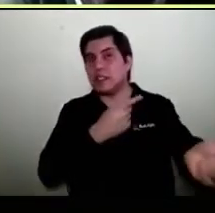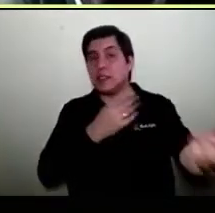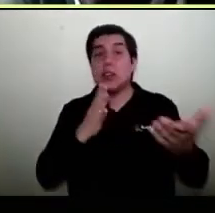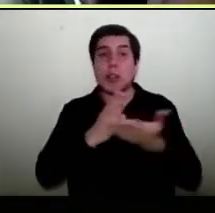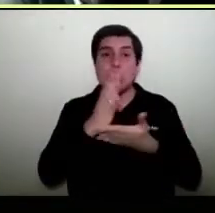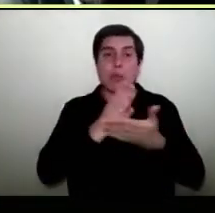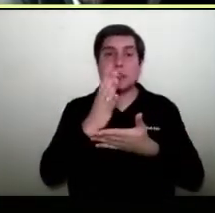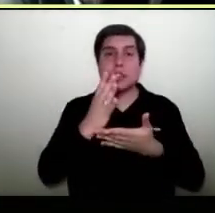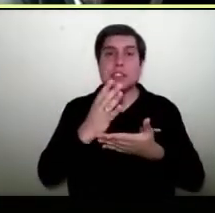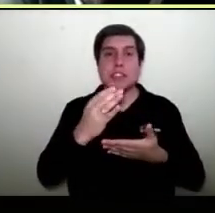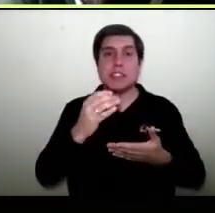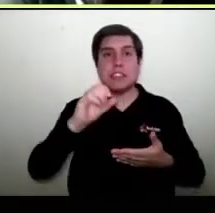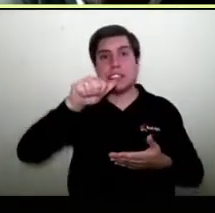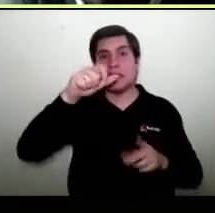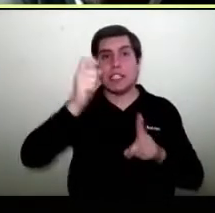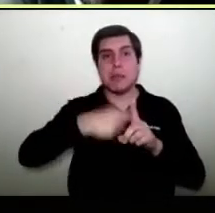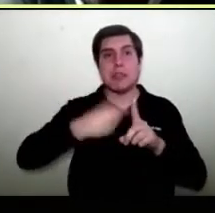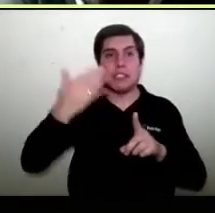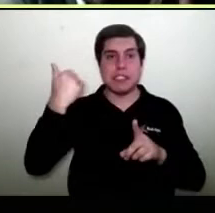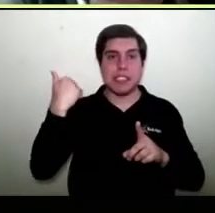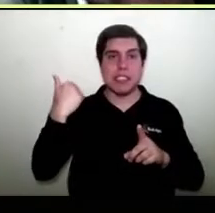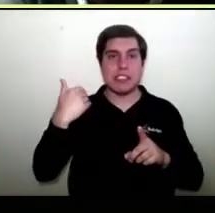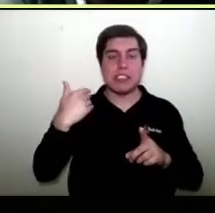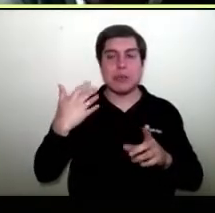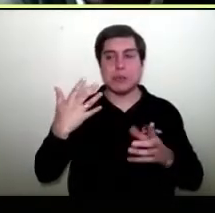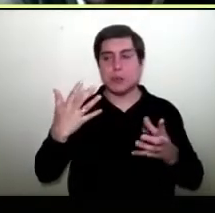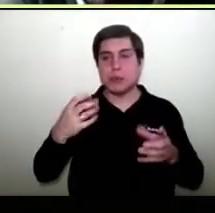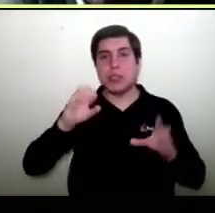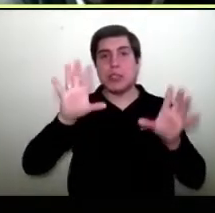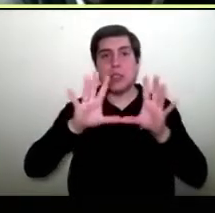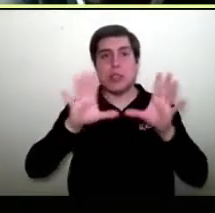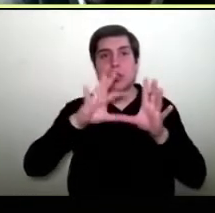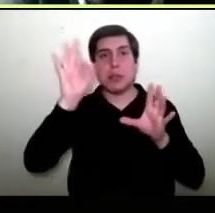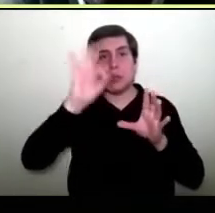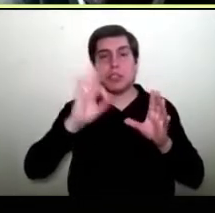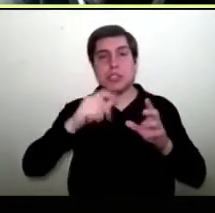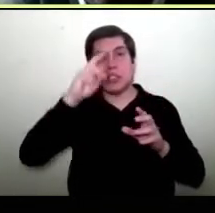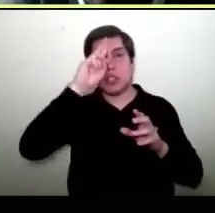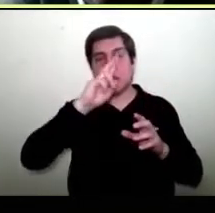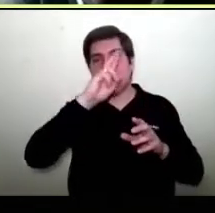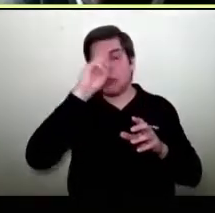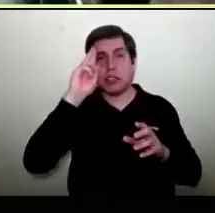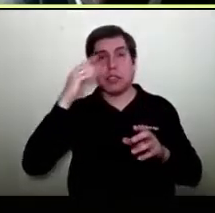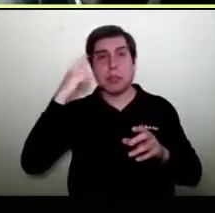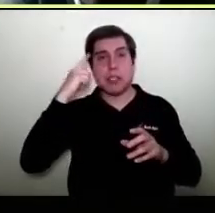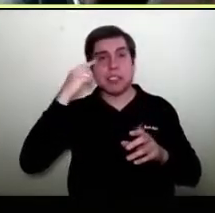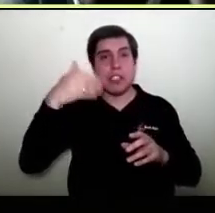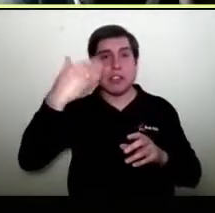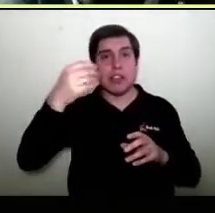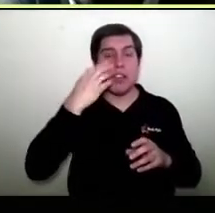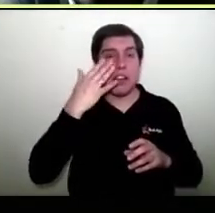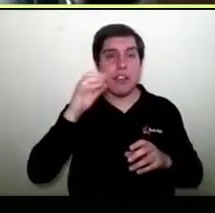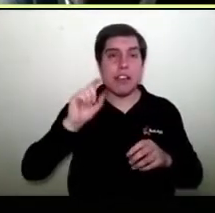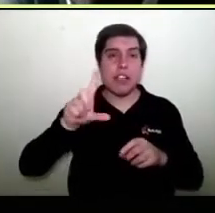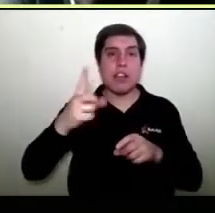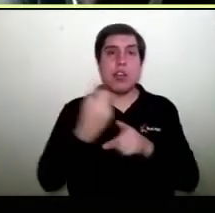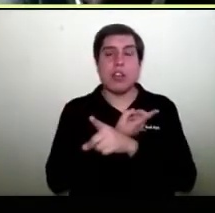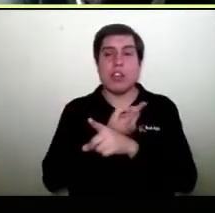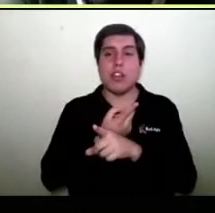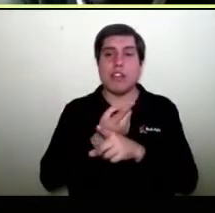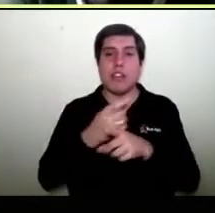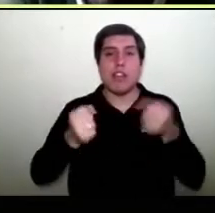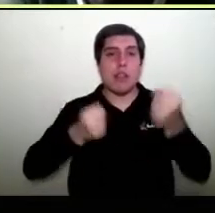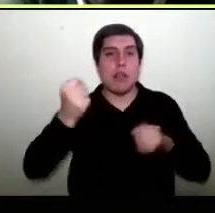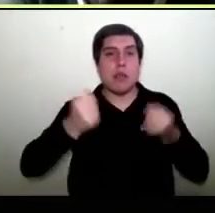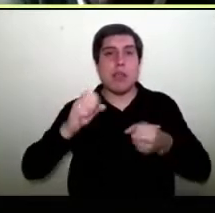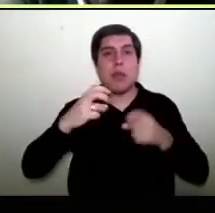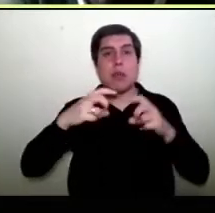hace ya seis meses atrás, que claro, yo hice un 10% descuento en marzo pensando que después en abril volví a vender mi vehículo eléctrico